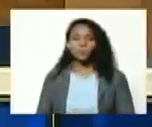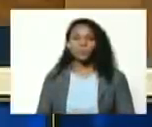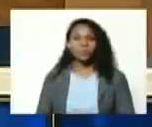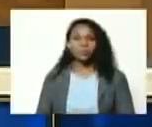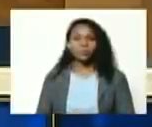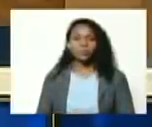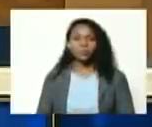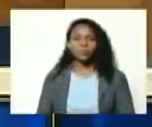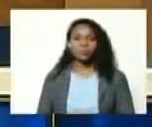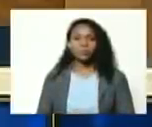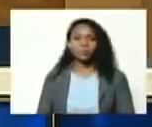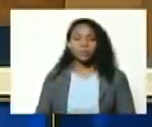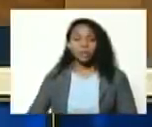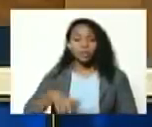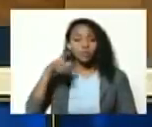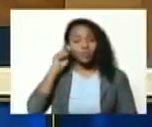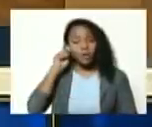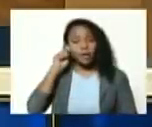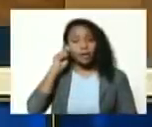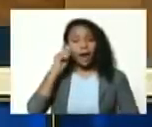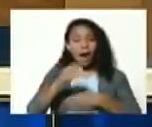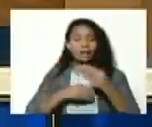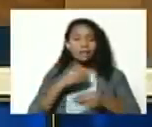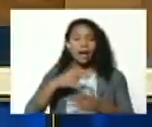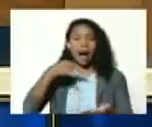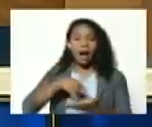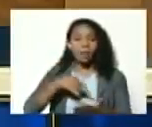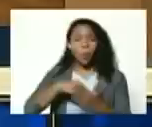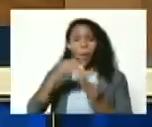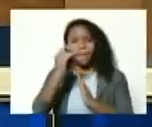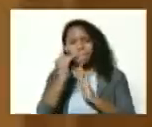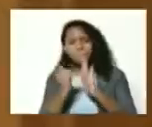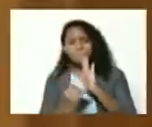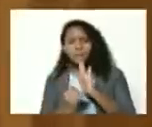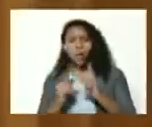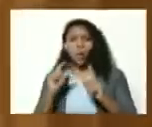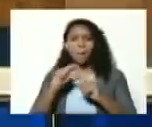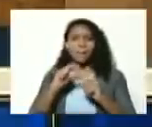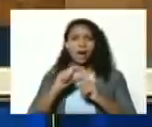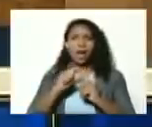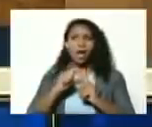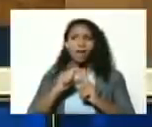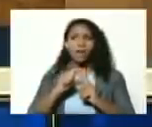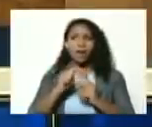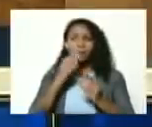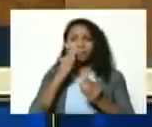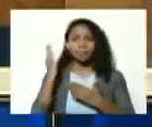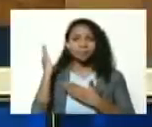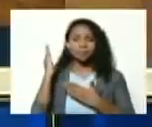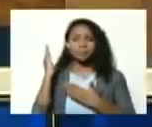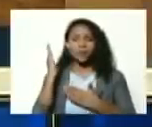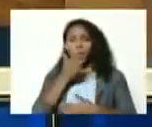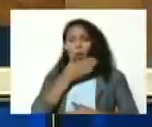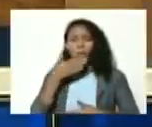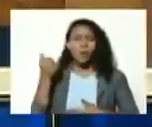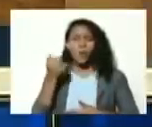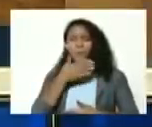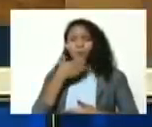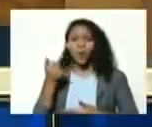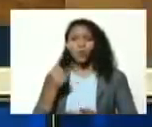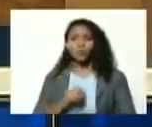Earle Herrera Carabobo Carabobo palabra Earle está lo mejor de lo mejor